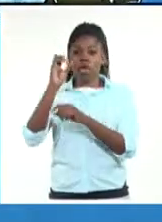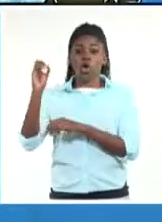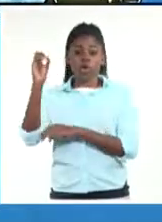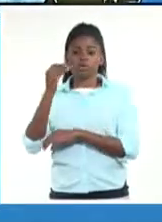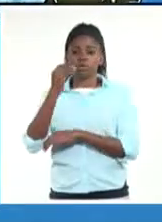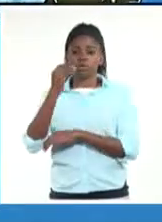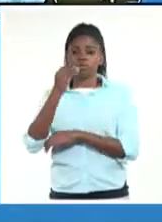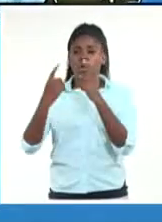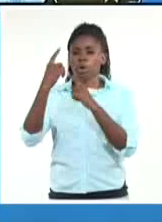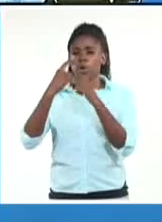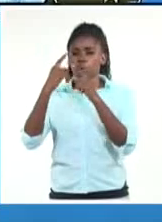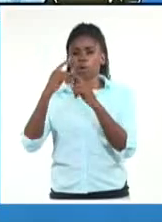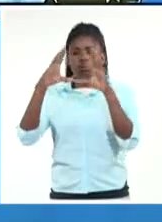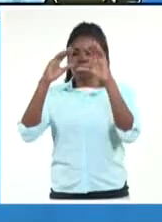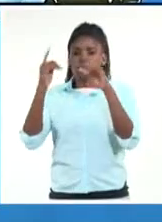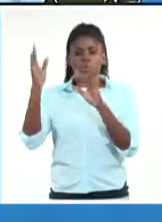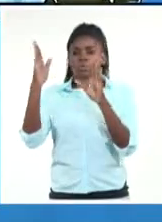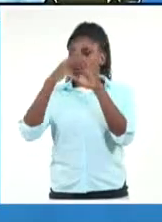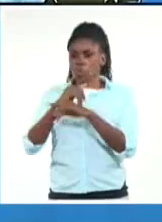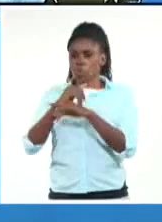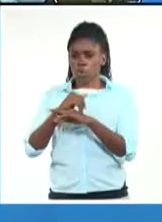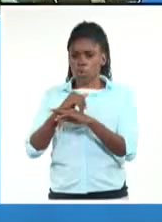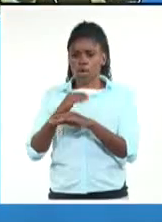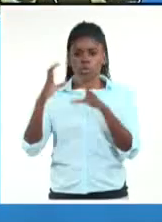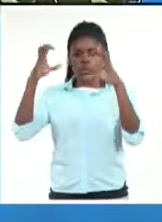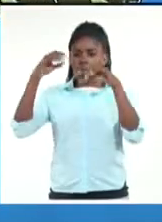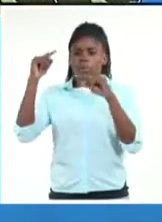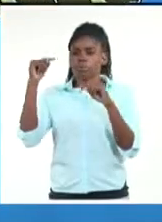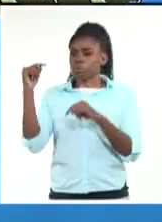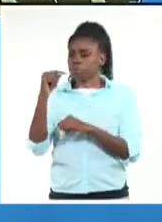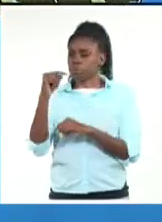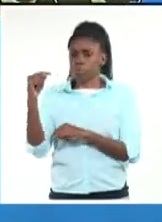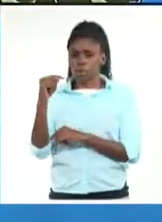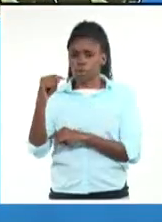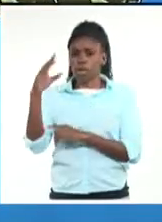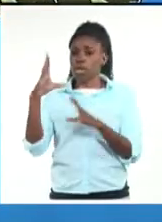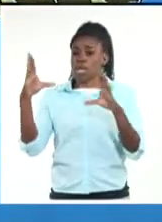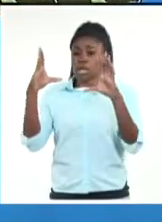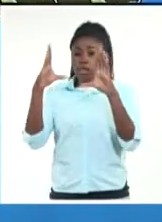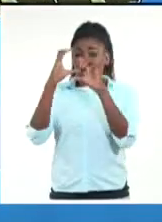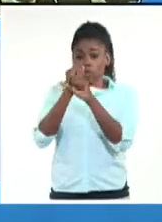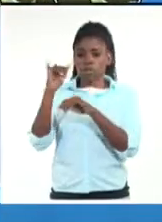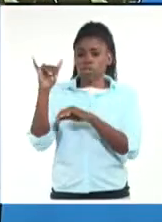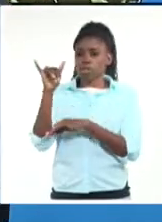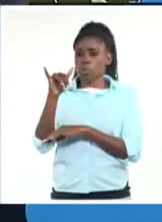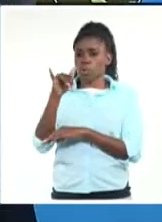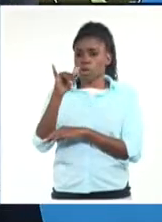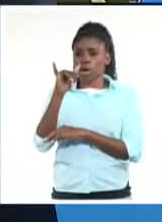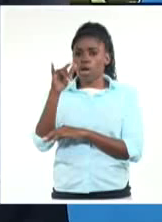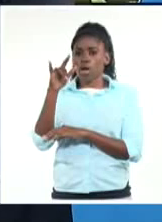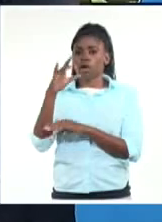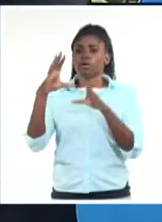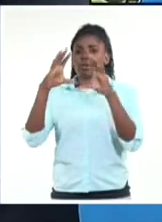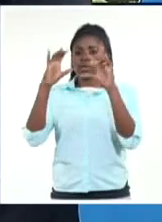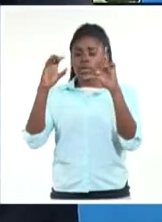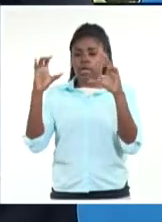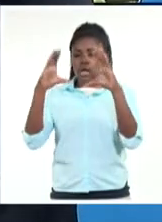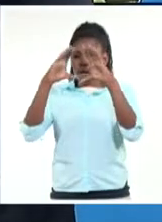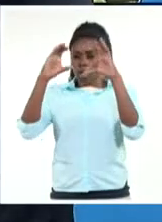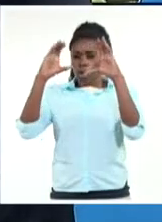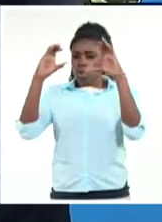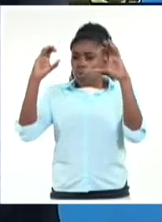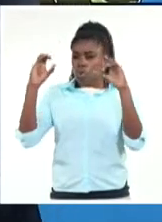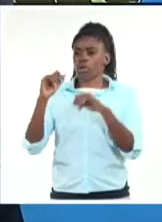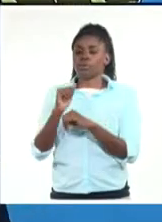pudiera haber poca nubosidad, la probabilidad de lluvia muy baja, y en la noche, entonces, vamos a tener una reducción gradual de los